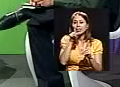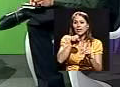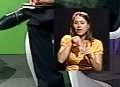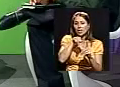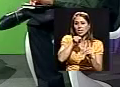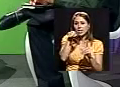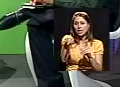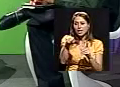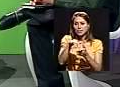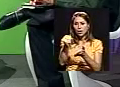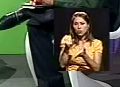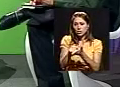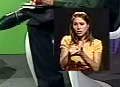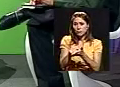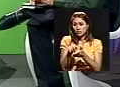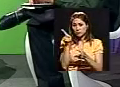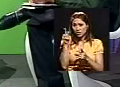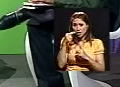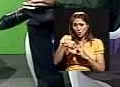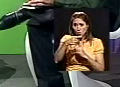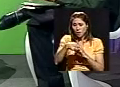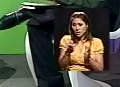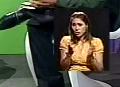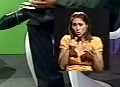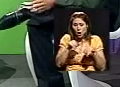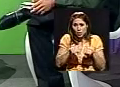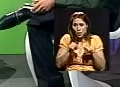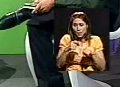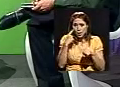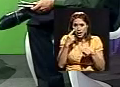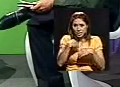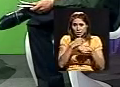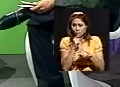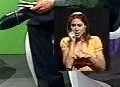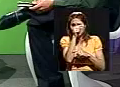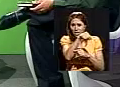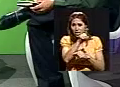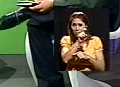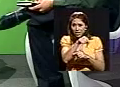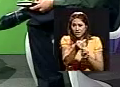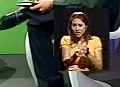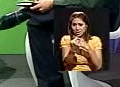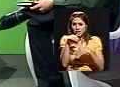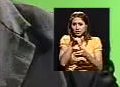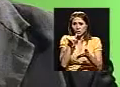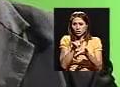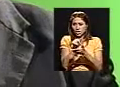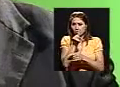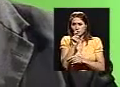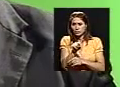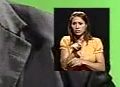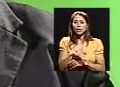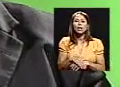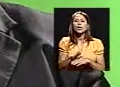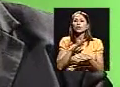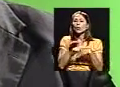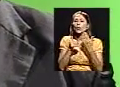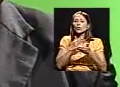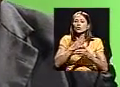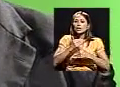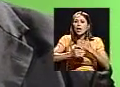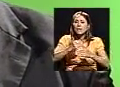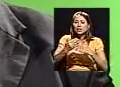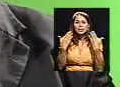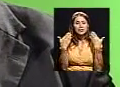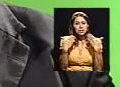puede ser eso? ¿No tienen allá la capacidad para poder hacerlo allá, sino tienen que venir hasta aquí? Los trámites están regionalizados. En